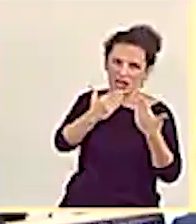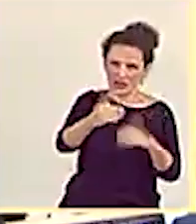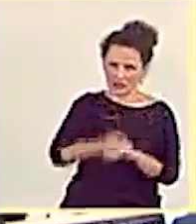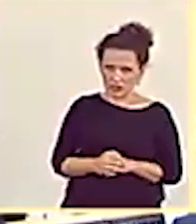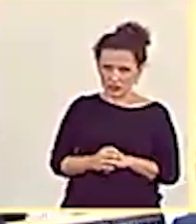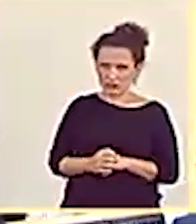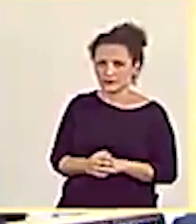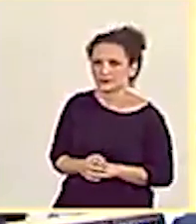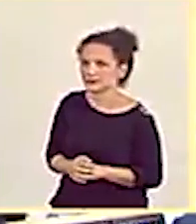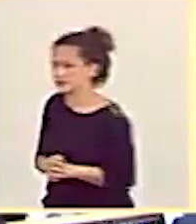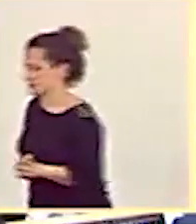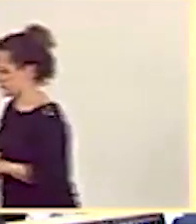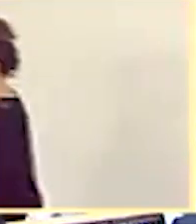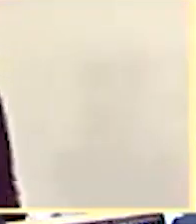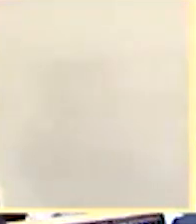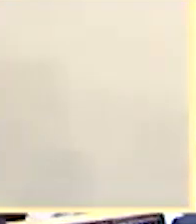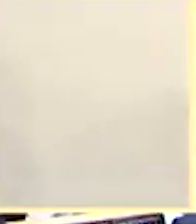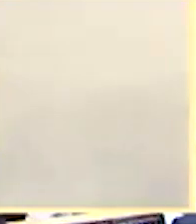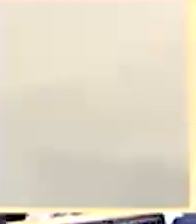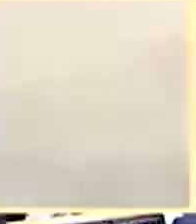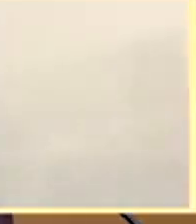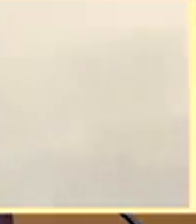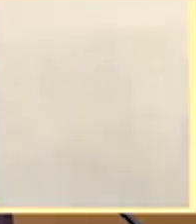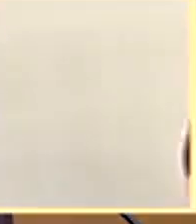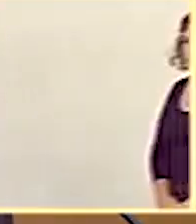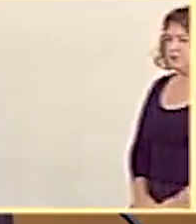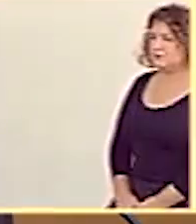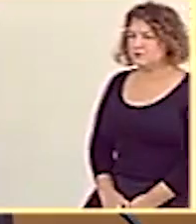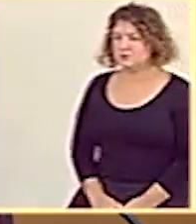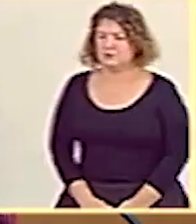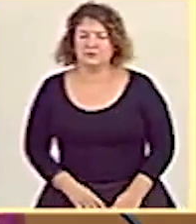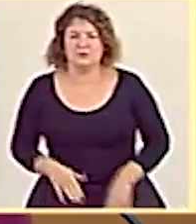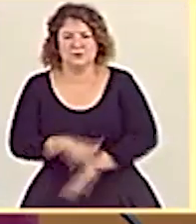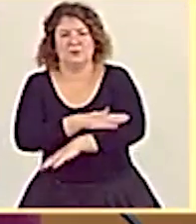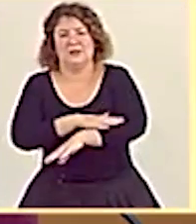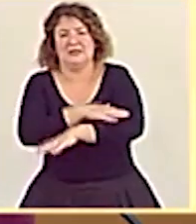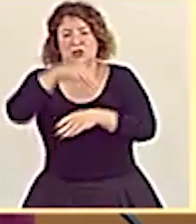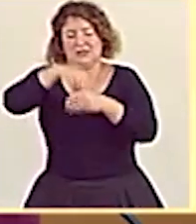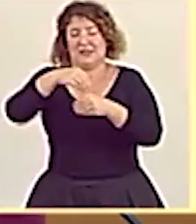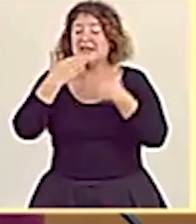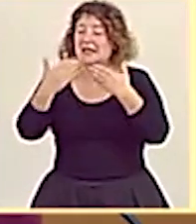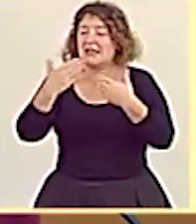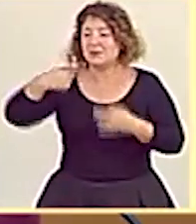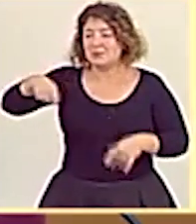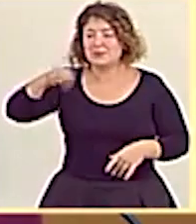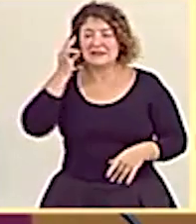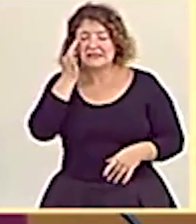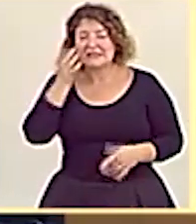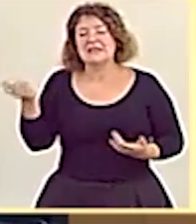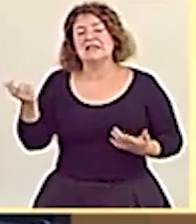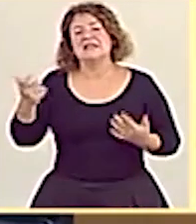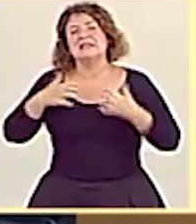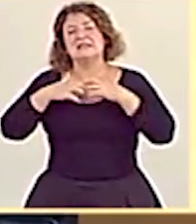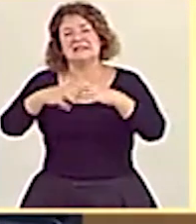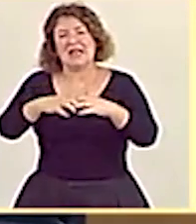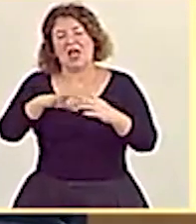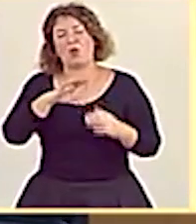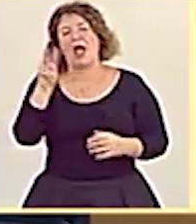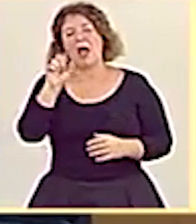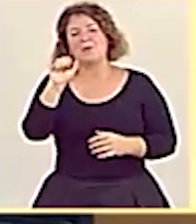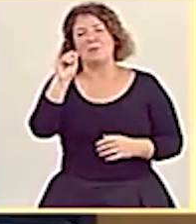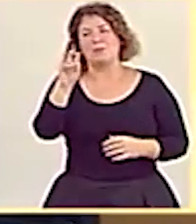Gracias, señoría. Señor ministro del Interior. Gracias, señora presidenta. Gracias, senadora Vaquero.